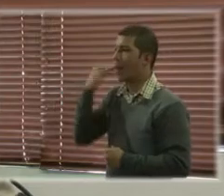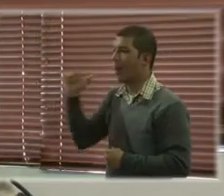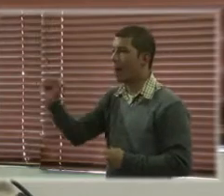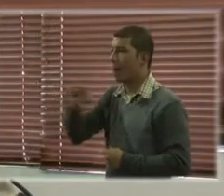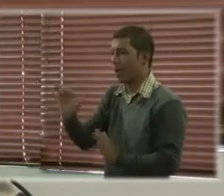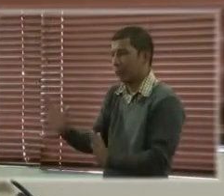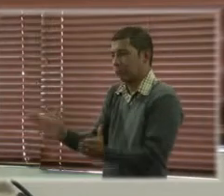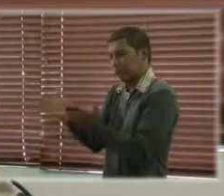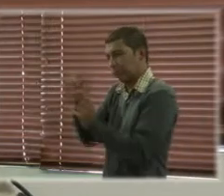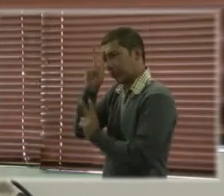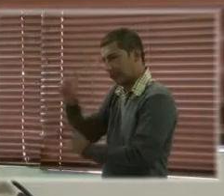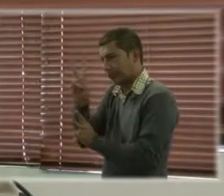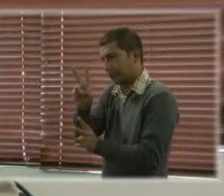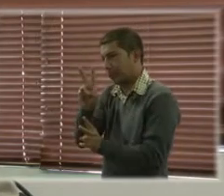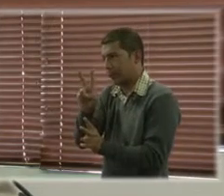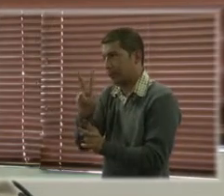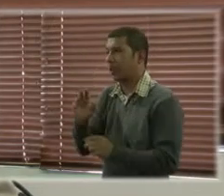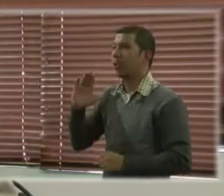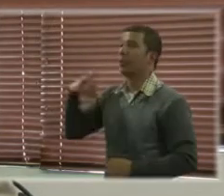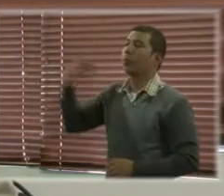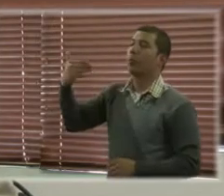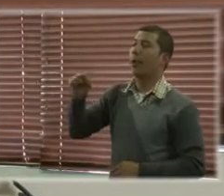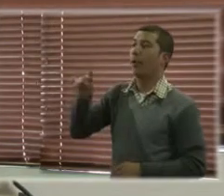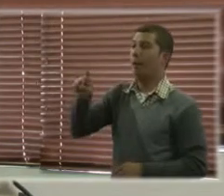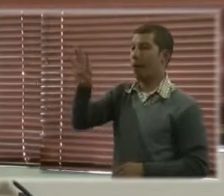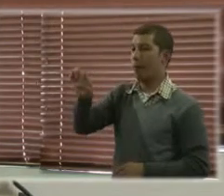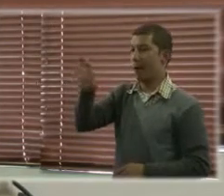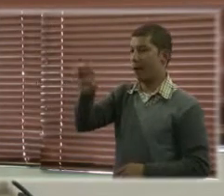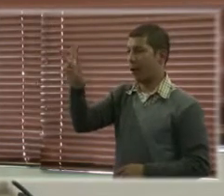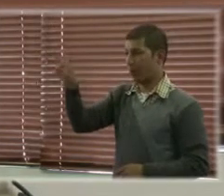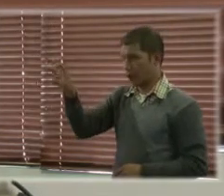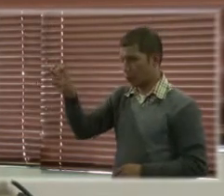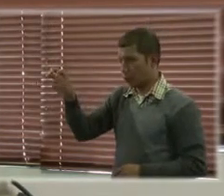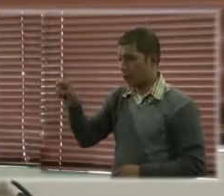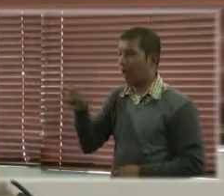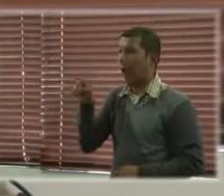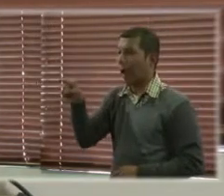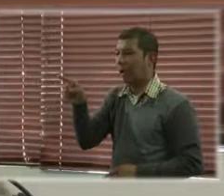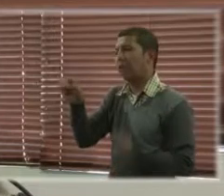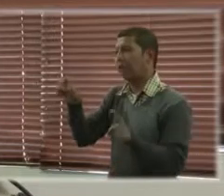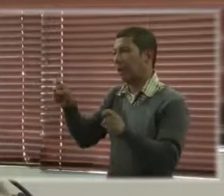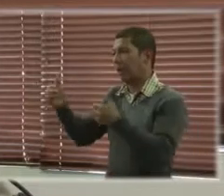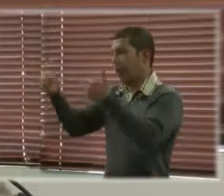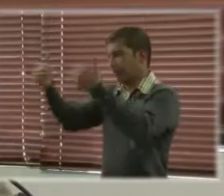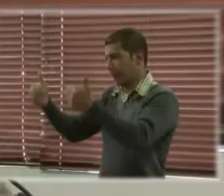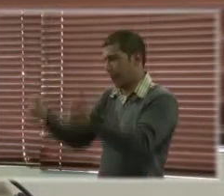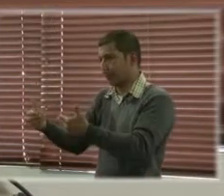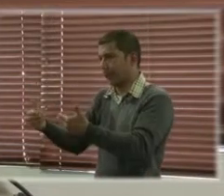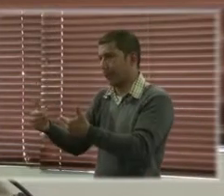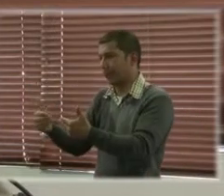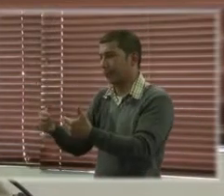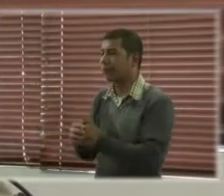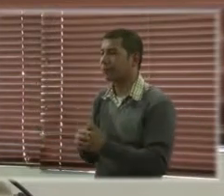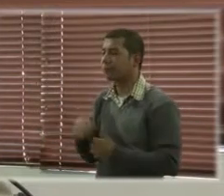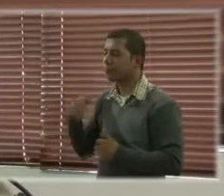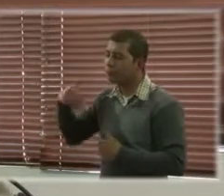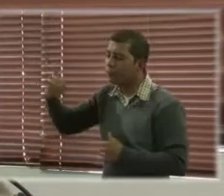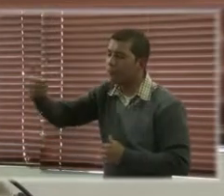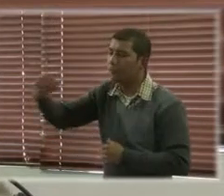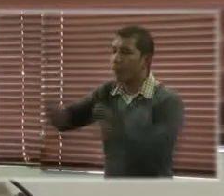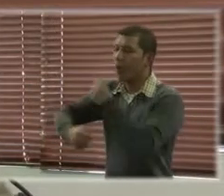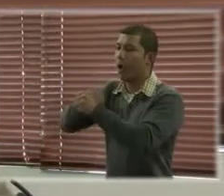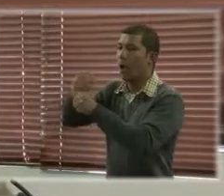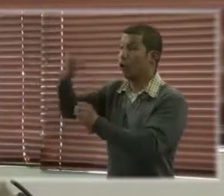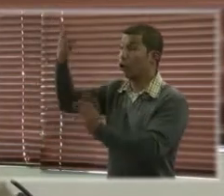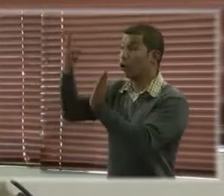importante de mujeres con discapacidad, pero en la conferencia de Beijing más 5 que se desarrolló en el año 2000, hubo una